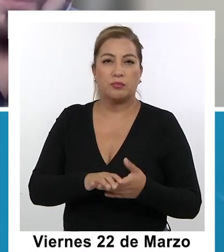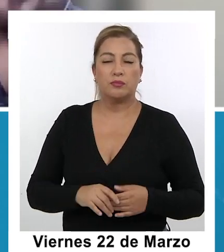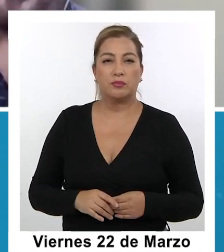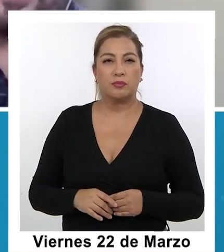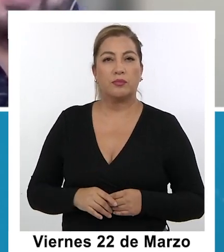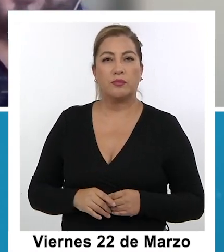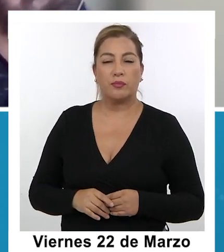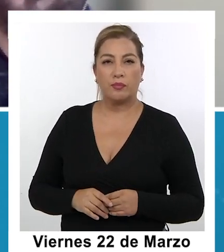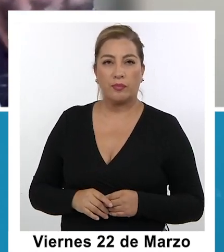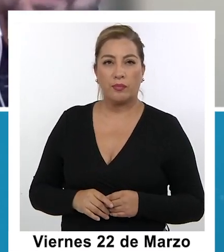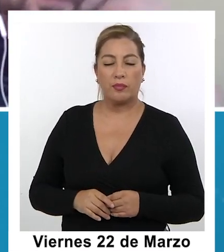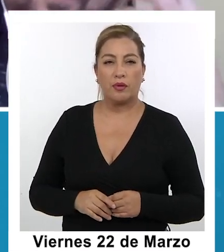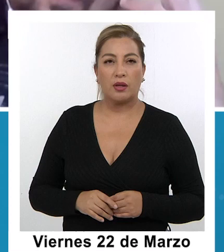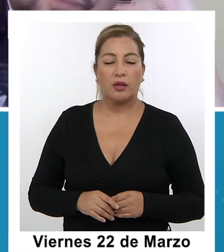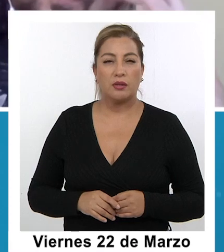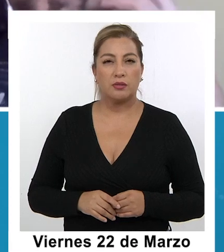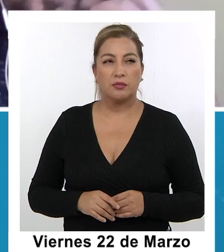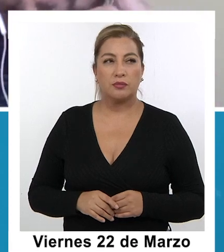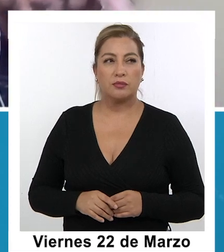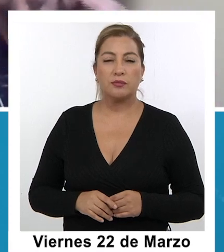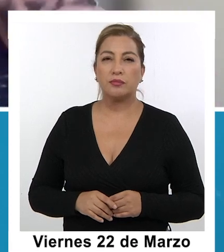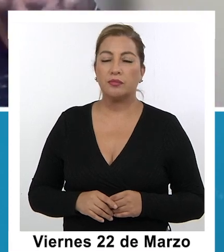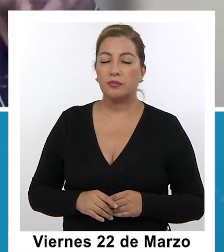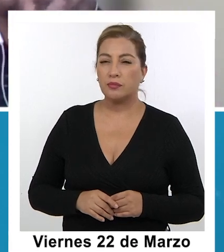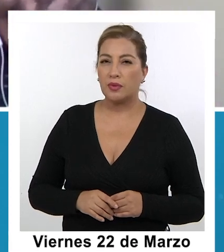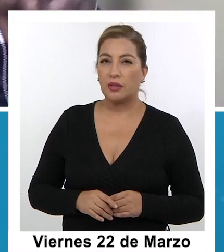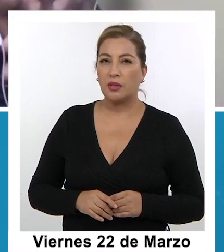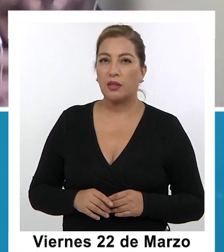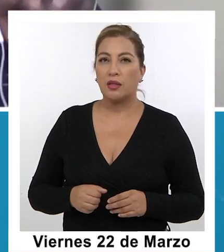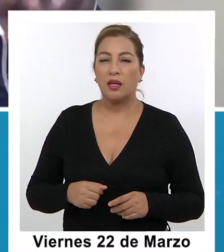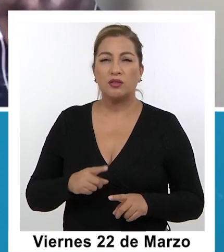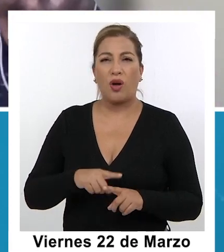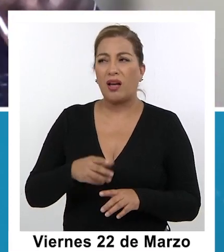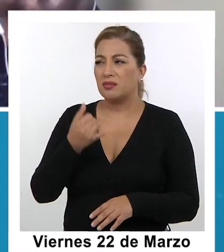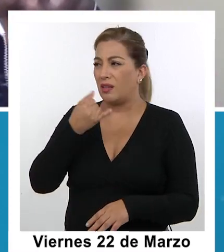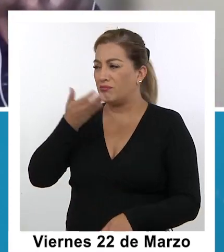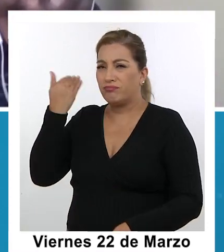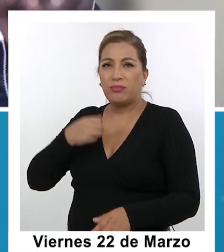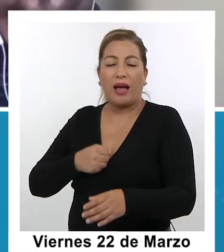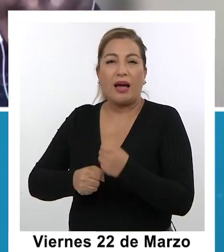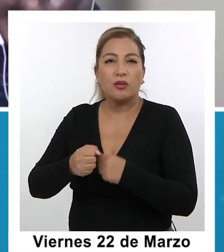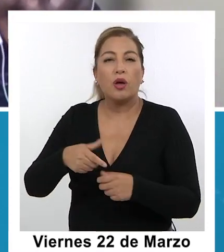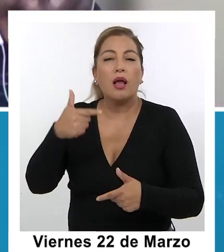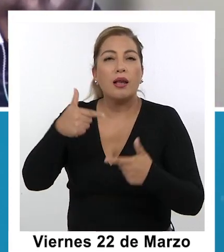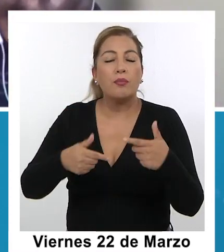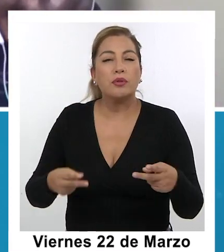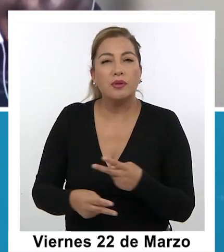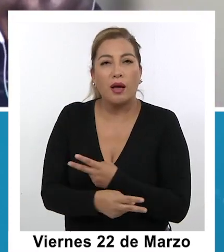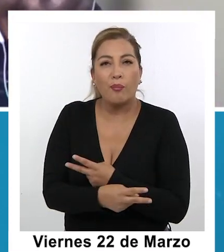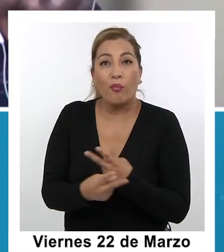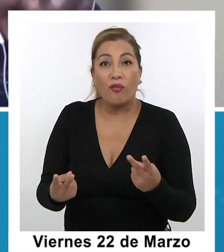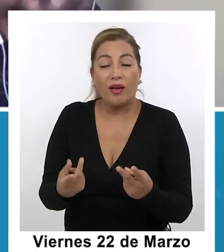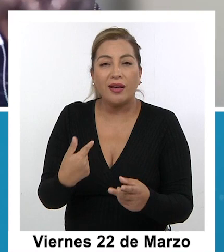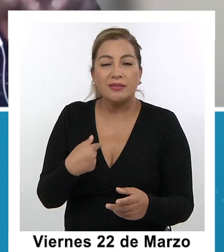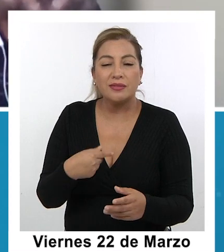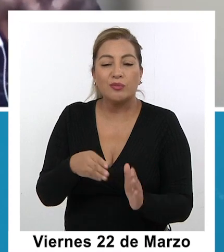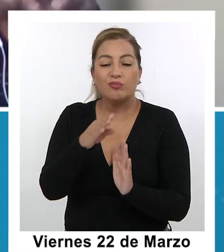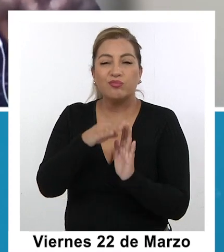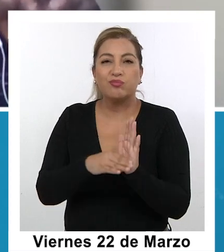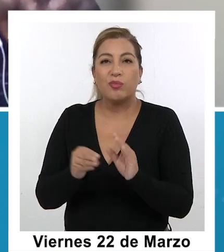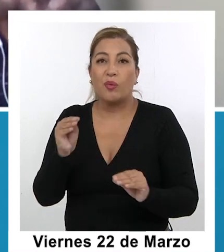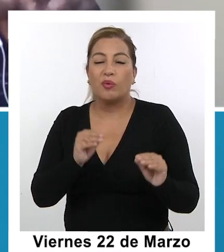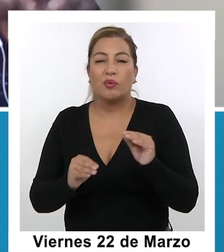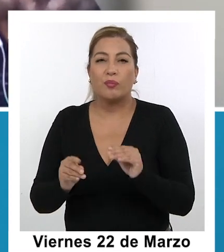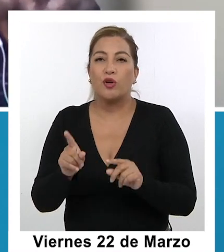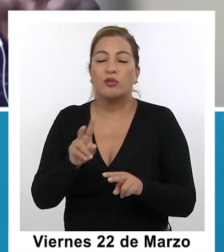trabajando, ¿Ya? Y eso fue una tarea hecha durante durante muchos años de política pública y que no se ha y que no se ha dado a